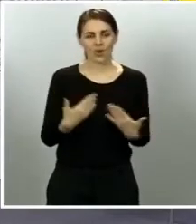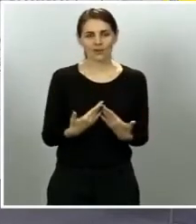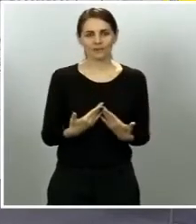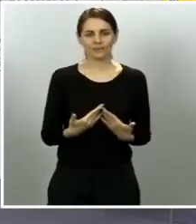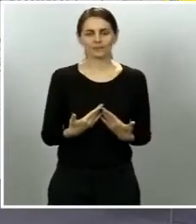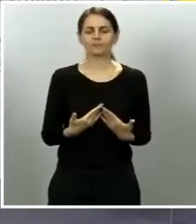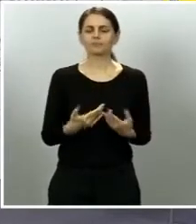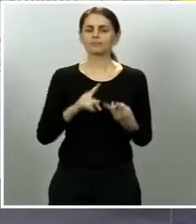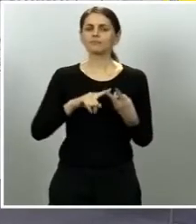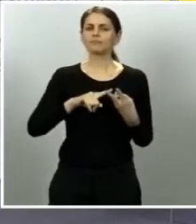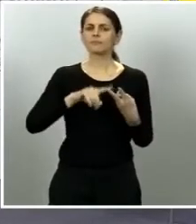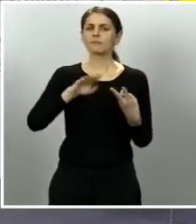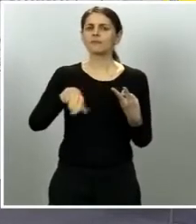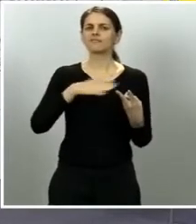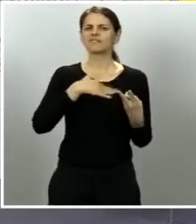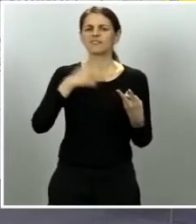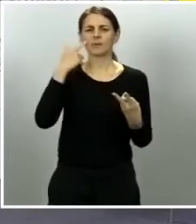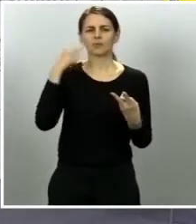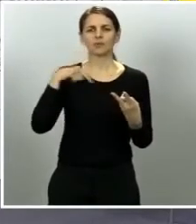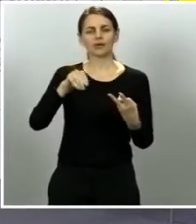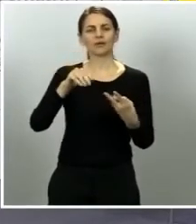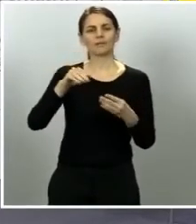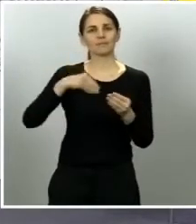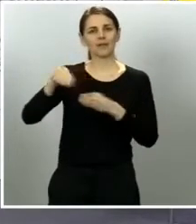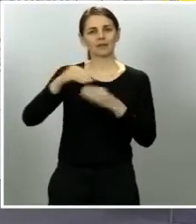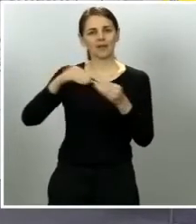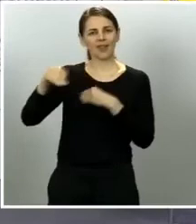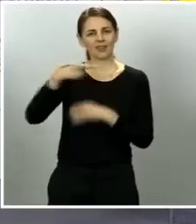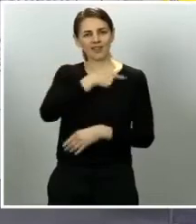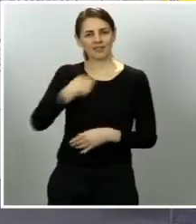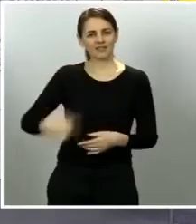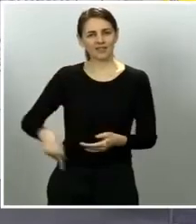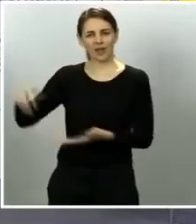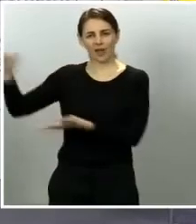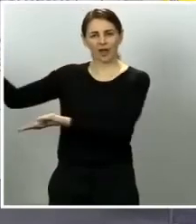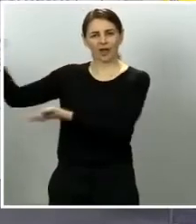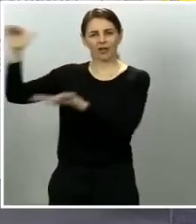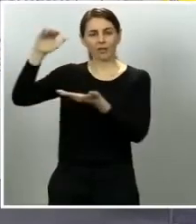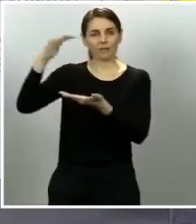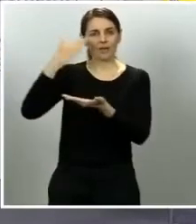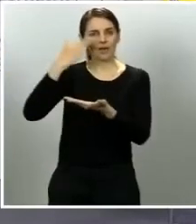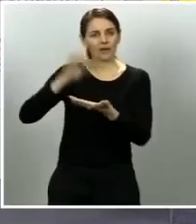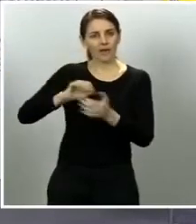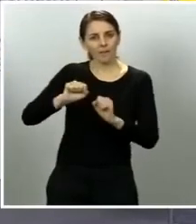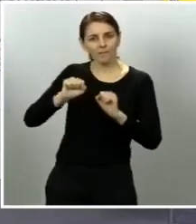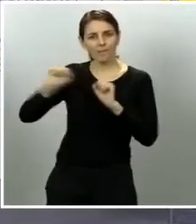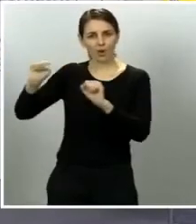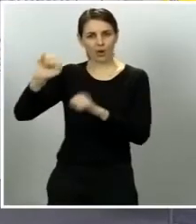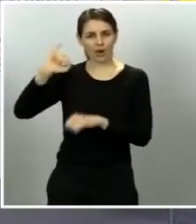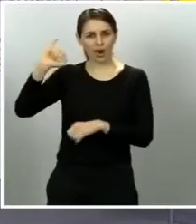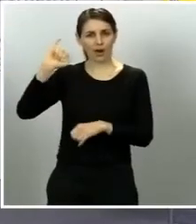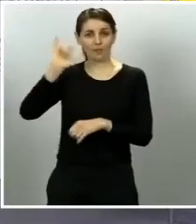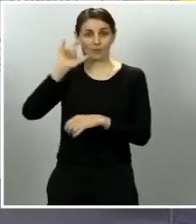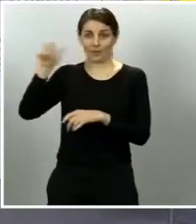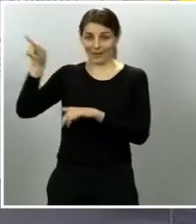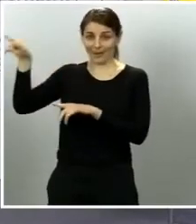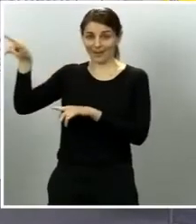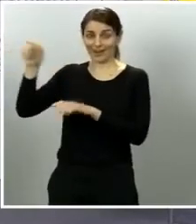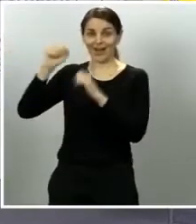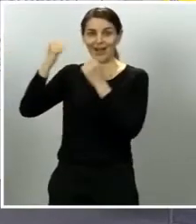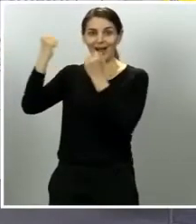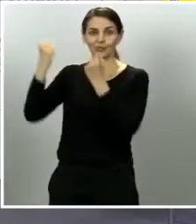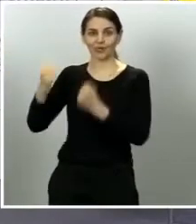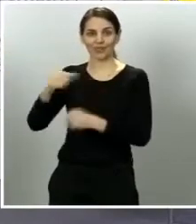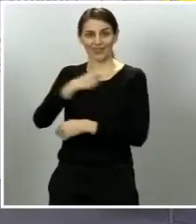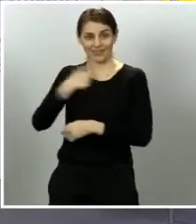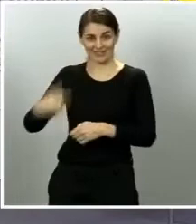procedente de China que se ha se ha bloqueado lo han bloqueado las autoridades de China por las críticas que se han